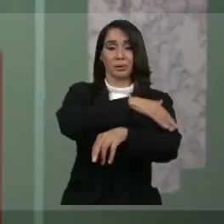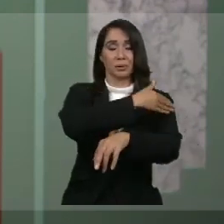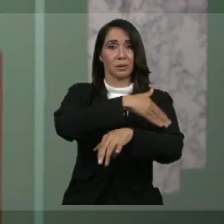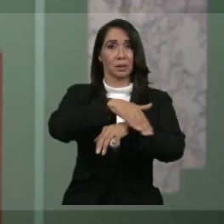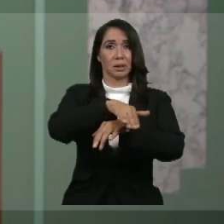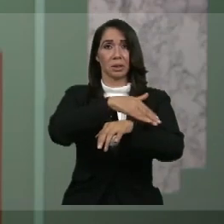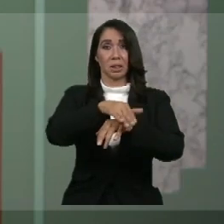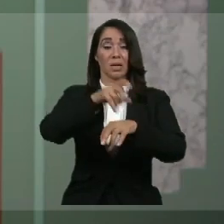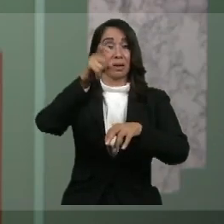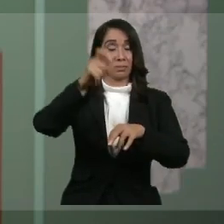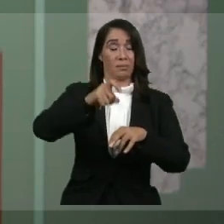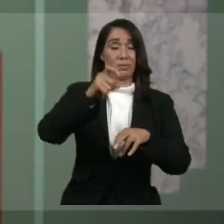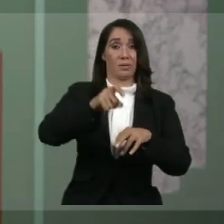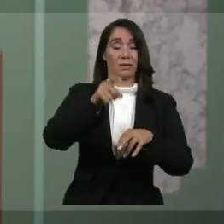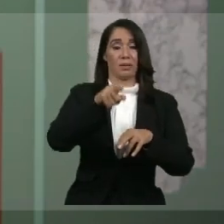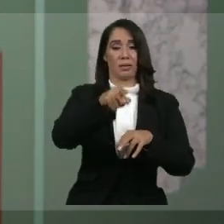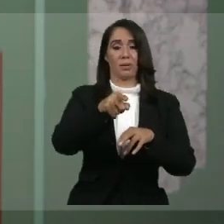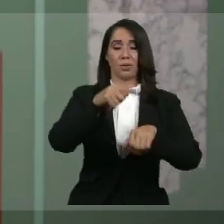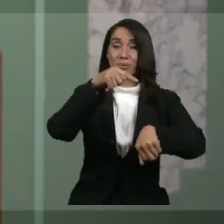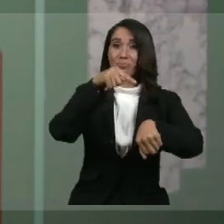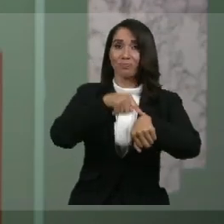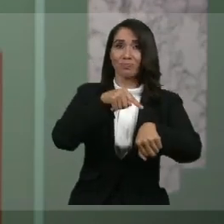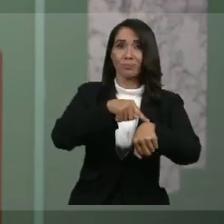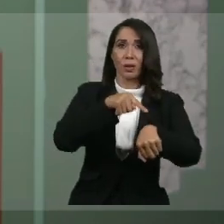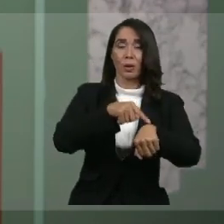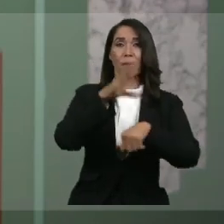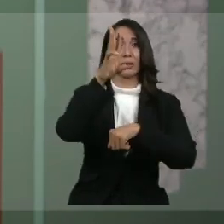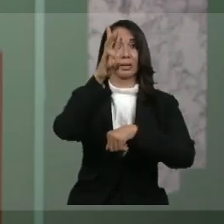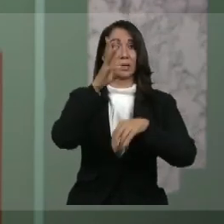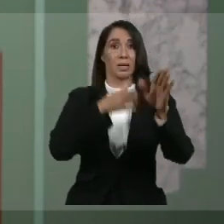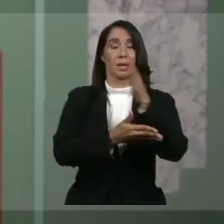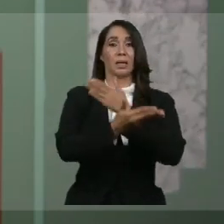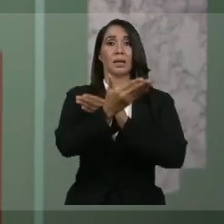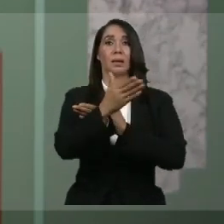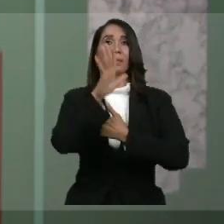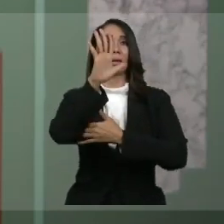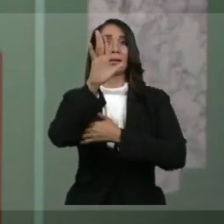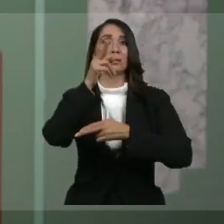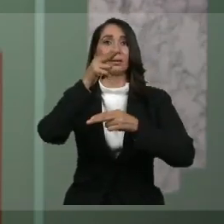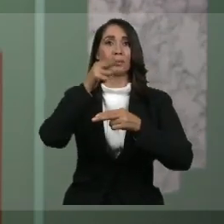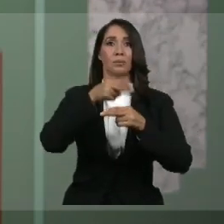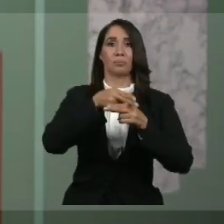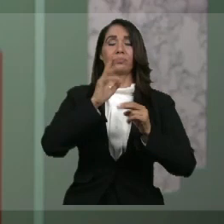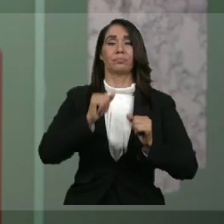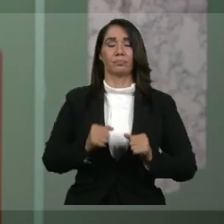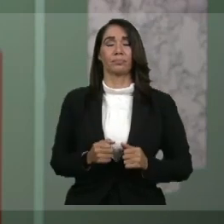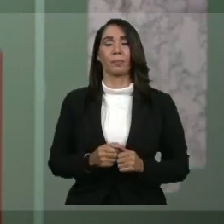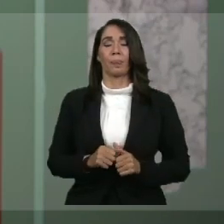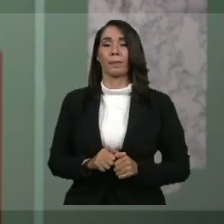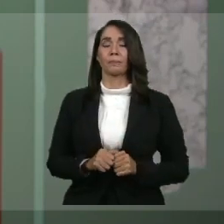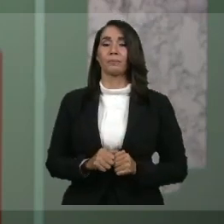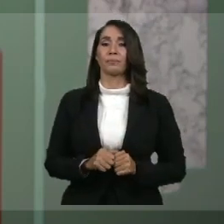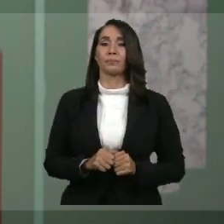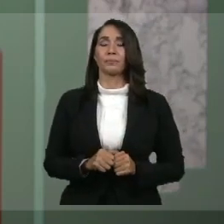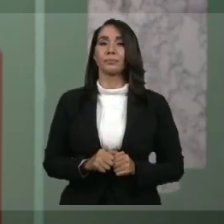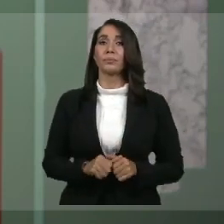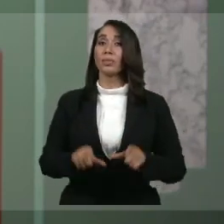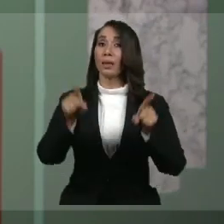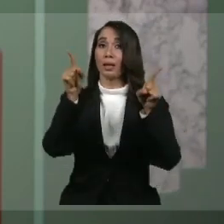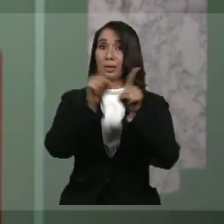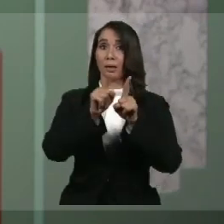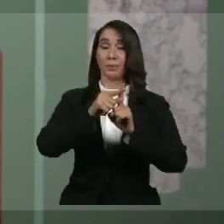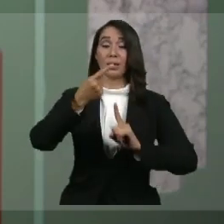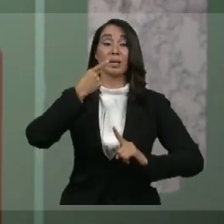etrictamente necesarios en horario de 6 de la mañana a 5 de la tarde. Asimismo, se